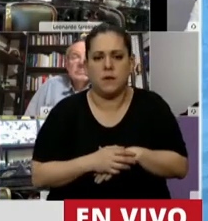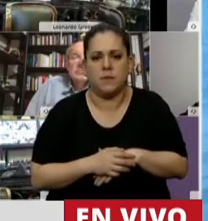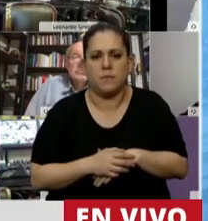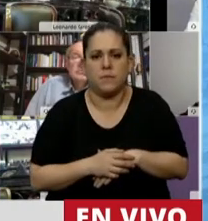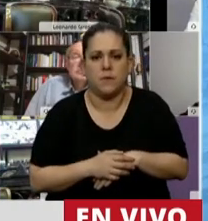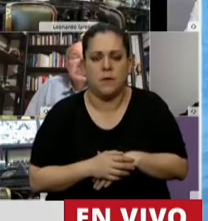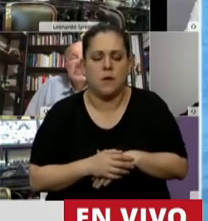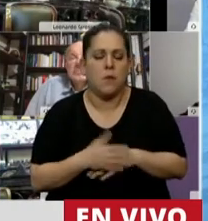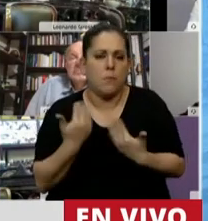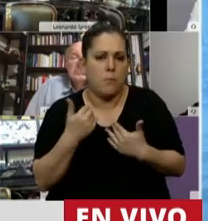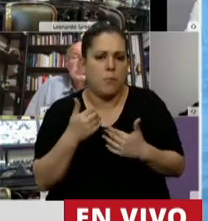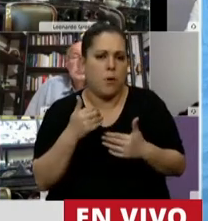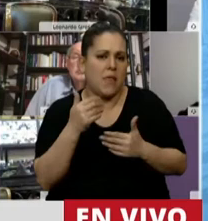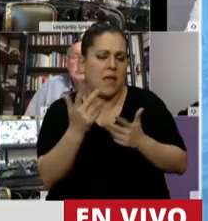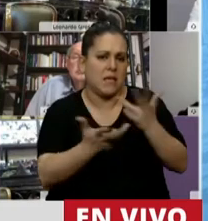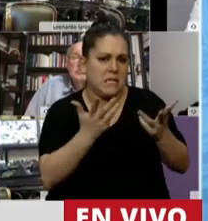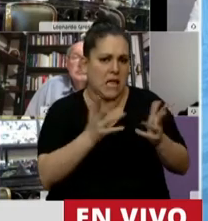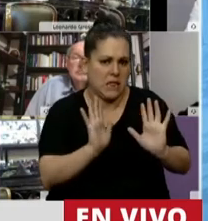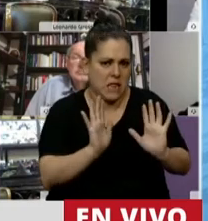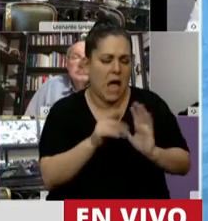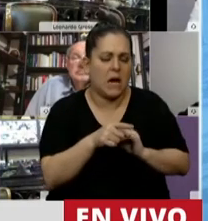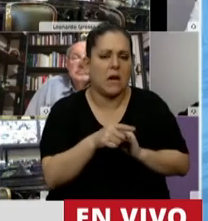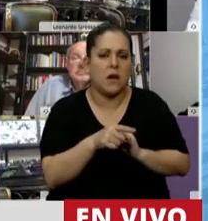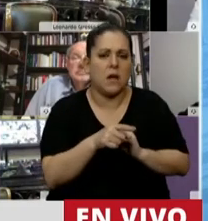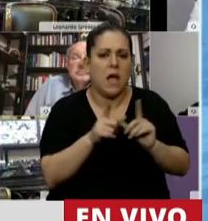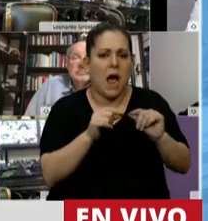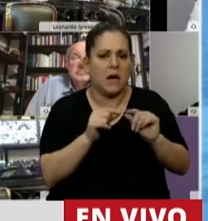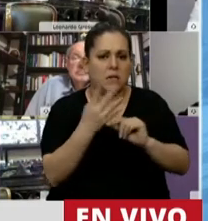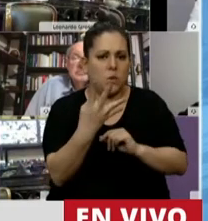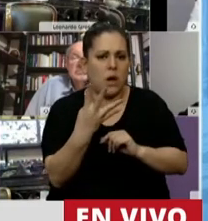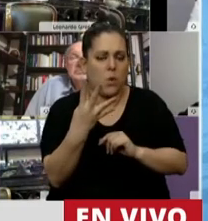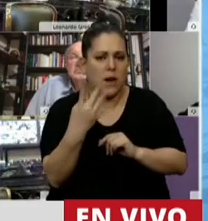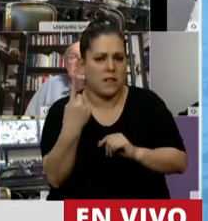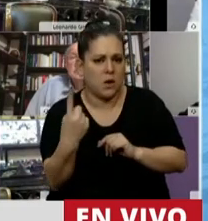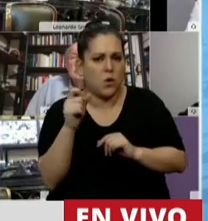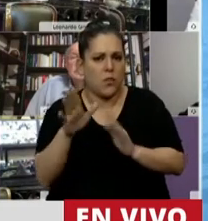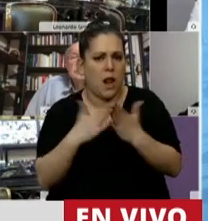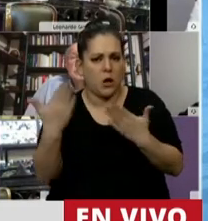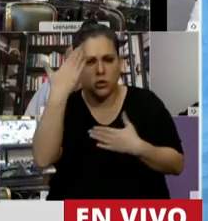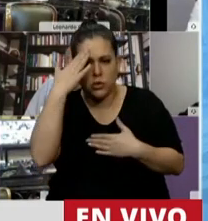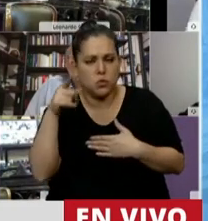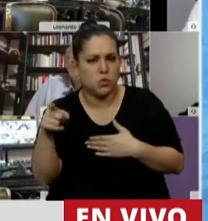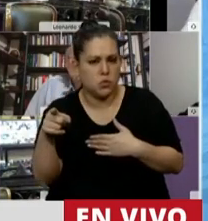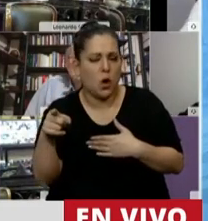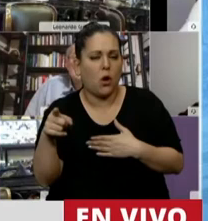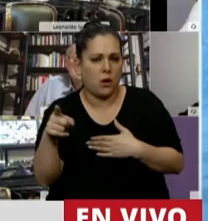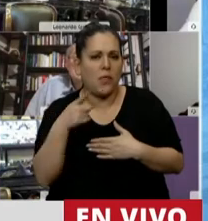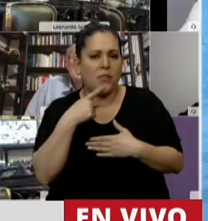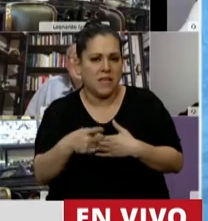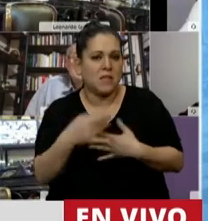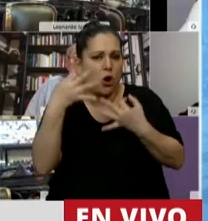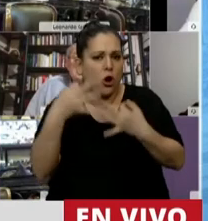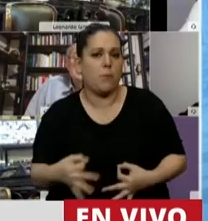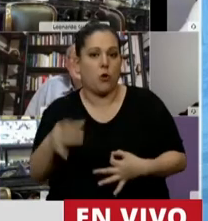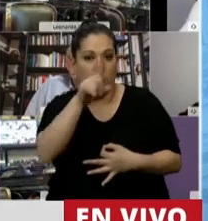Por otra parte, el proyecto está vulnerando el federalismo, porque el artículo 41 de la Constitución Nacional determina que corresponde a la